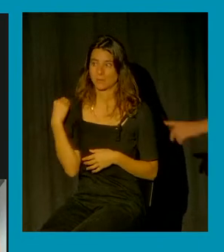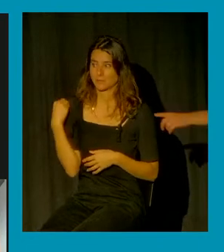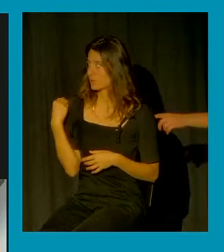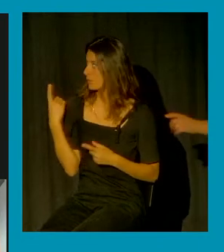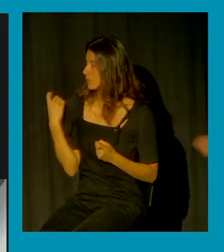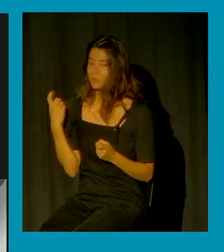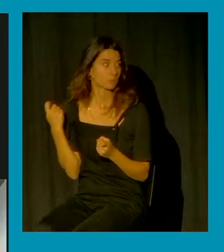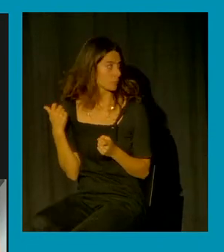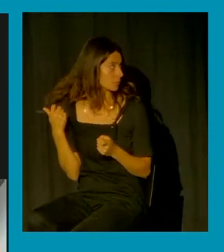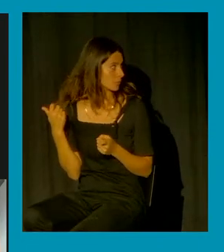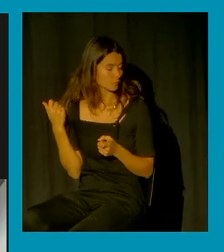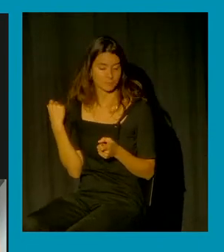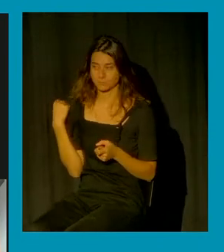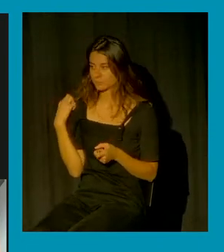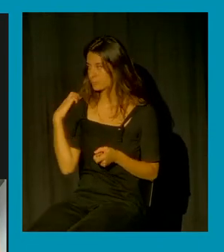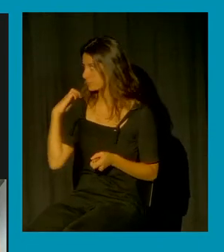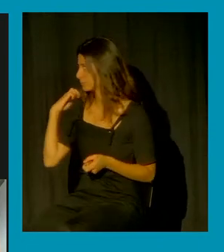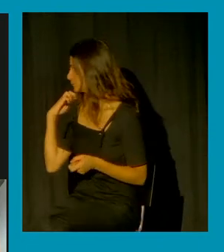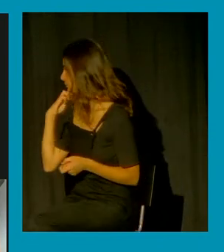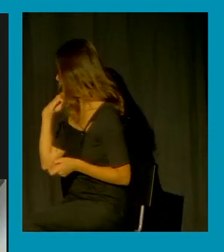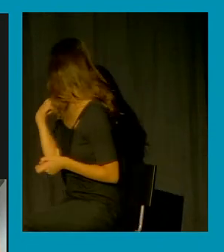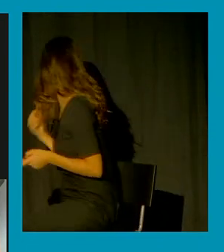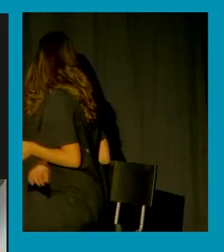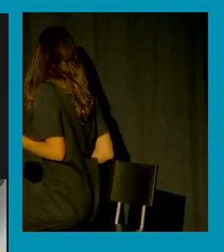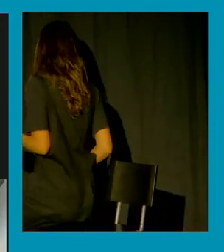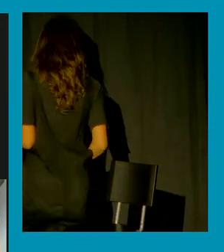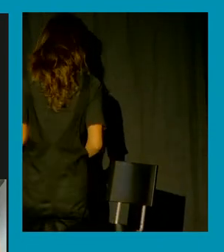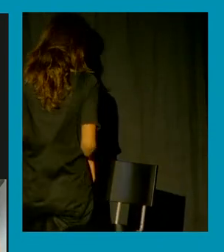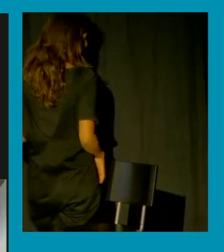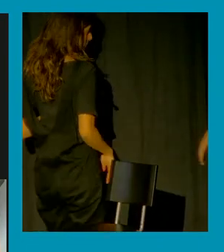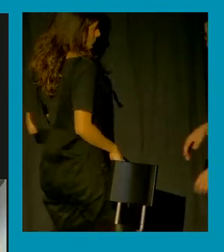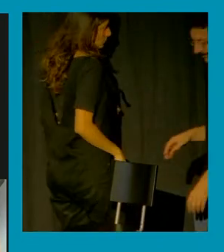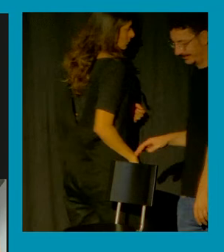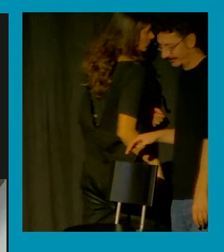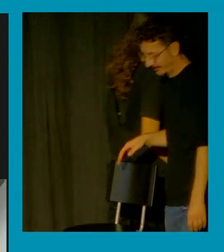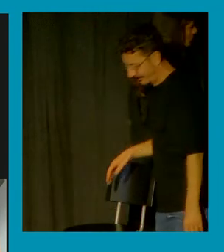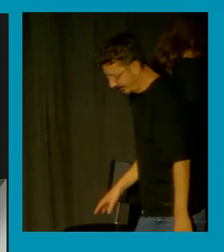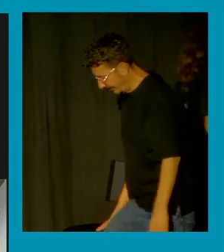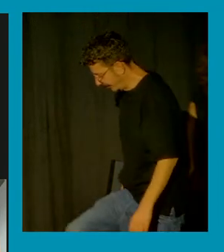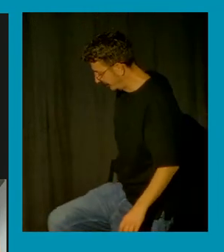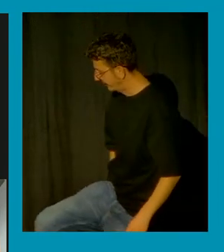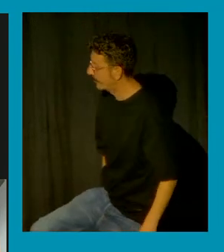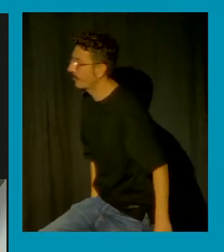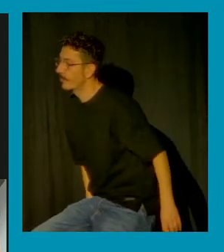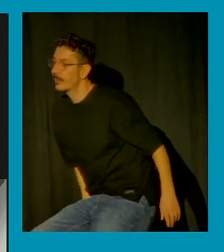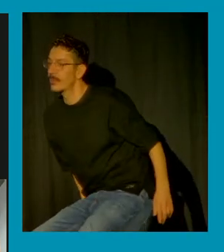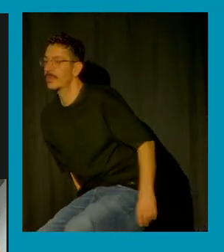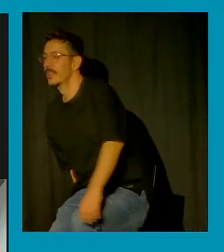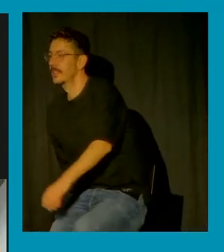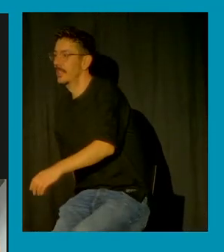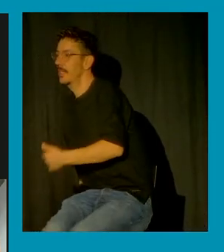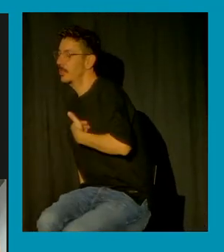tiempo o no pero bueno quiero poner un poco el acento sobre la prevención y sobre